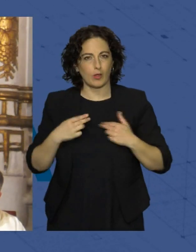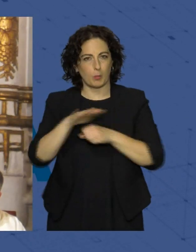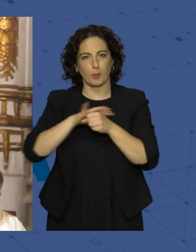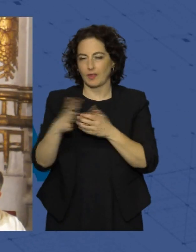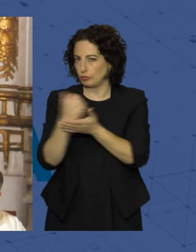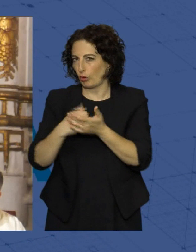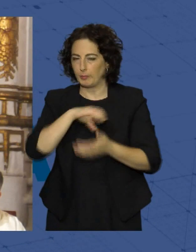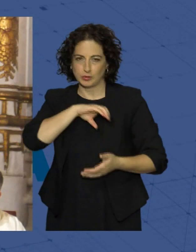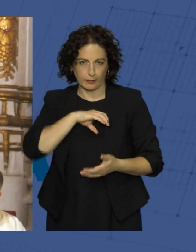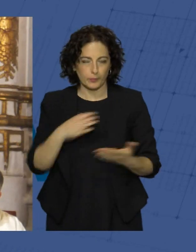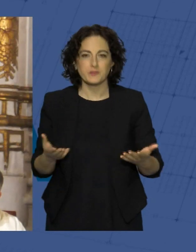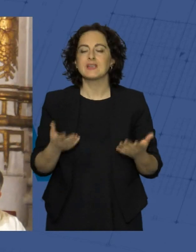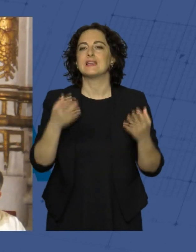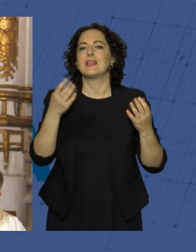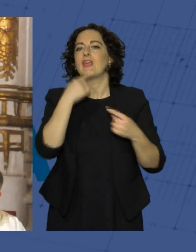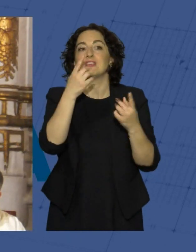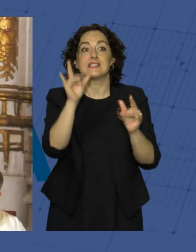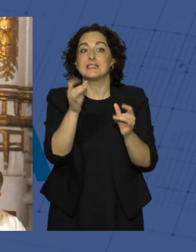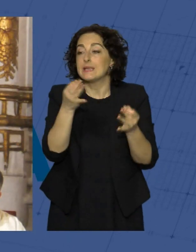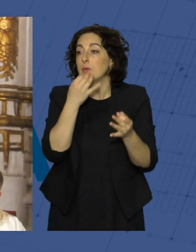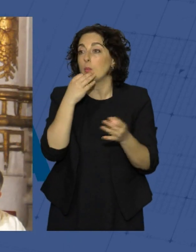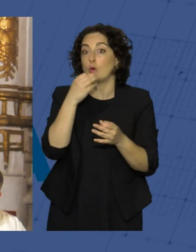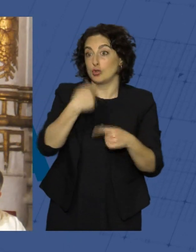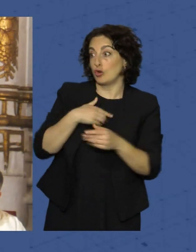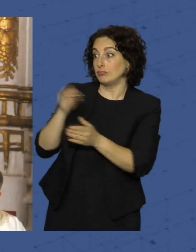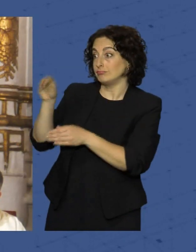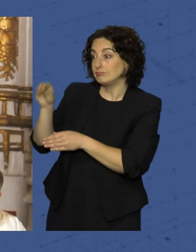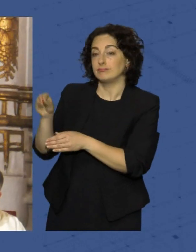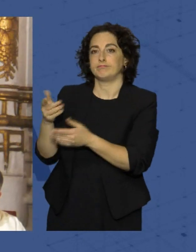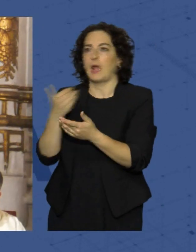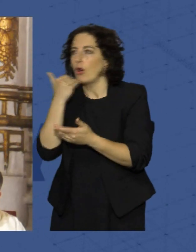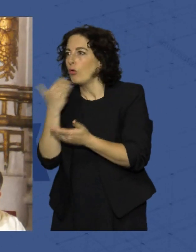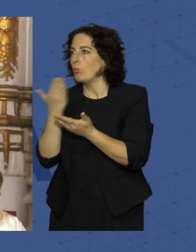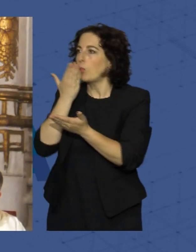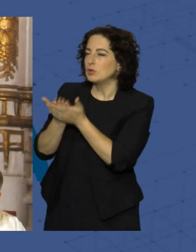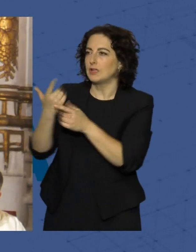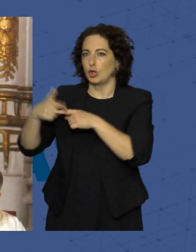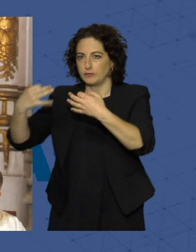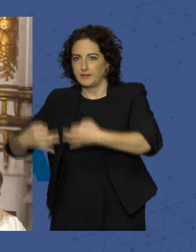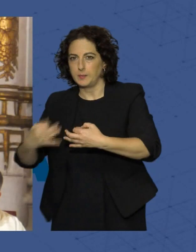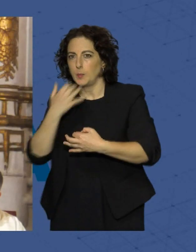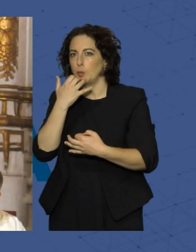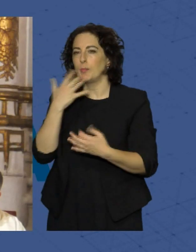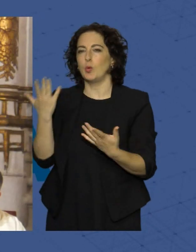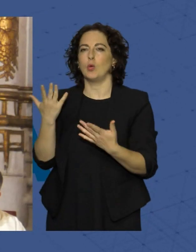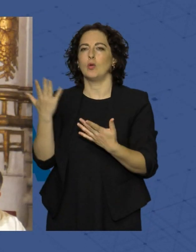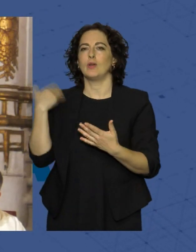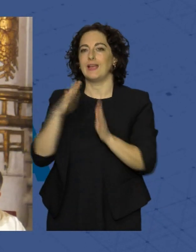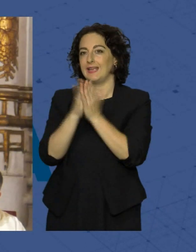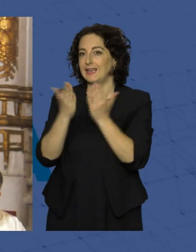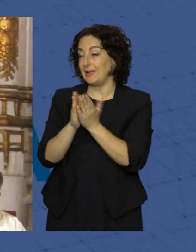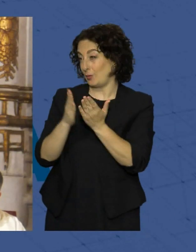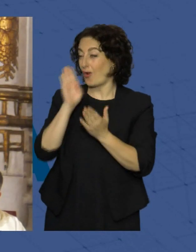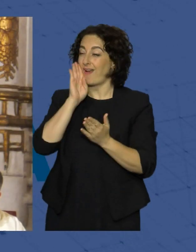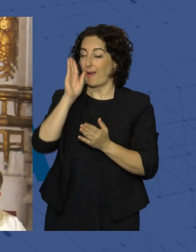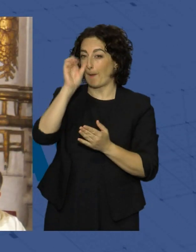decir siempre sí cuando el Prendimiento llama a la puerta con una propuesta firme, como por ejemplo fue la del libro El Prendimiento,